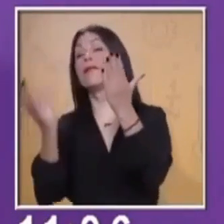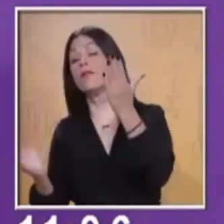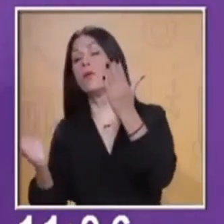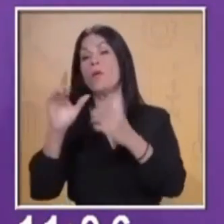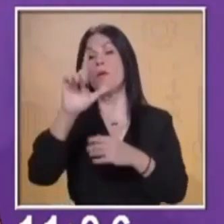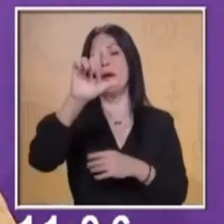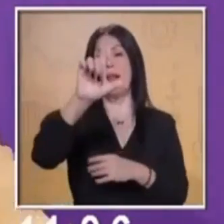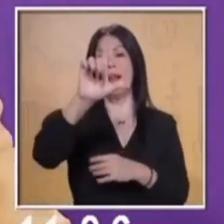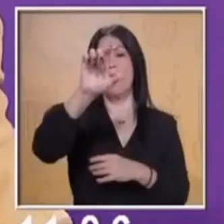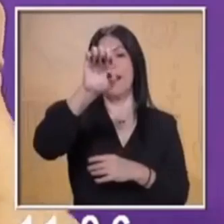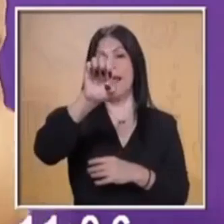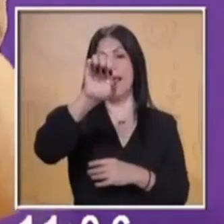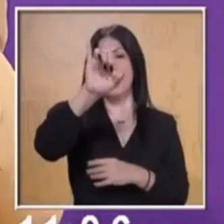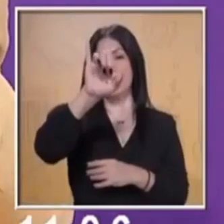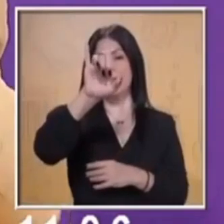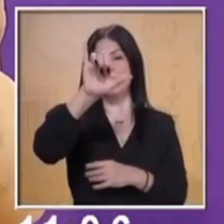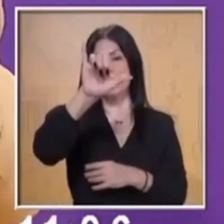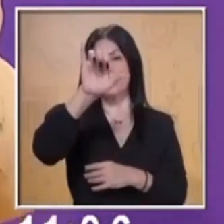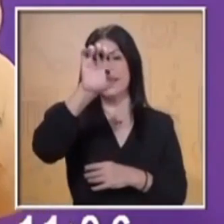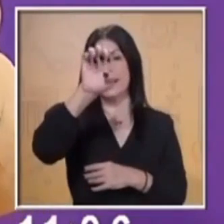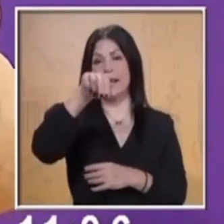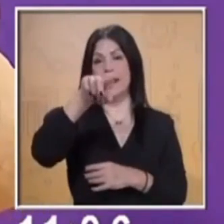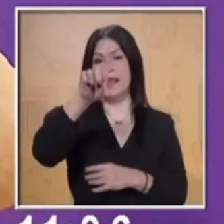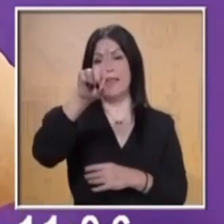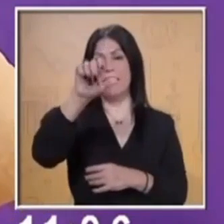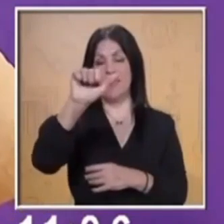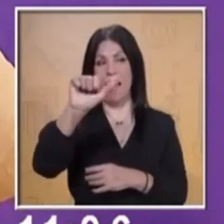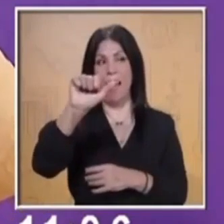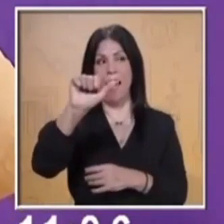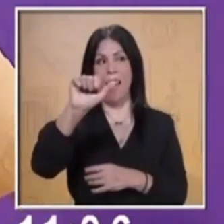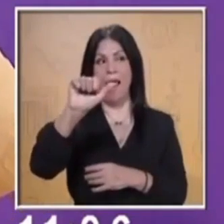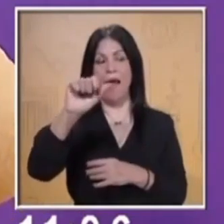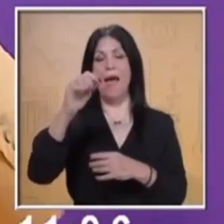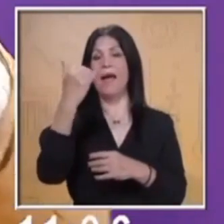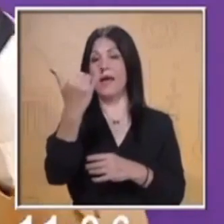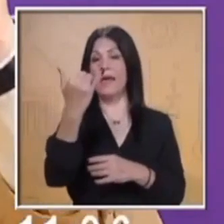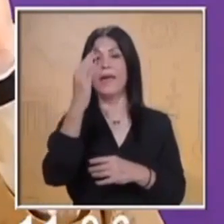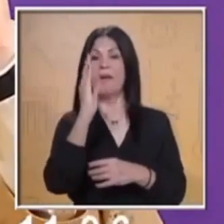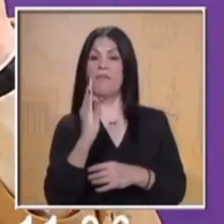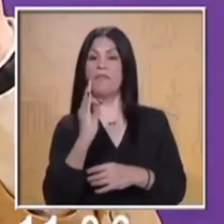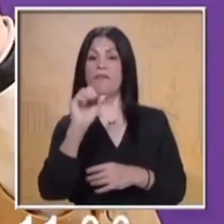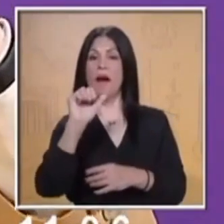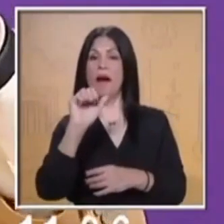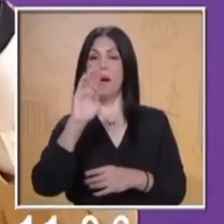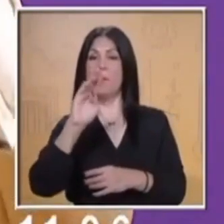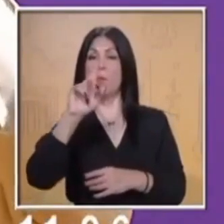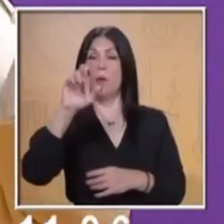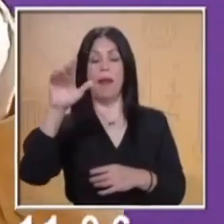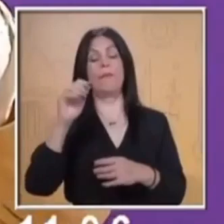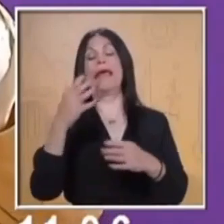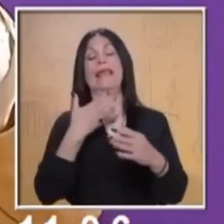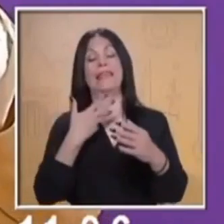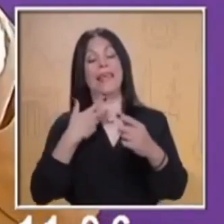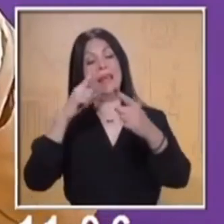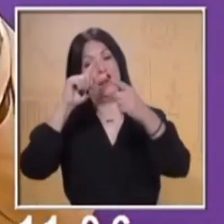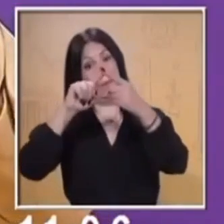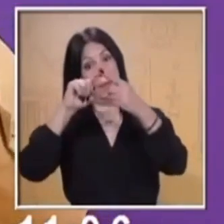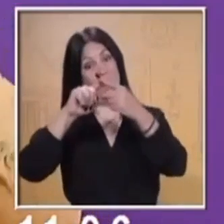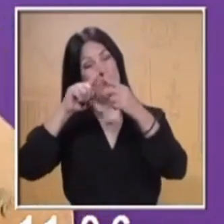que son tres partes. Inicio. La segunda parte, ¿cuál será? Desarrollo.